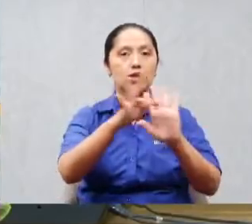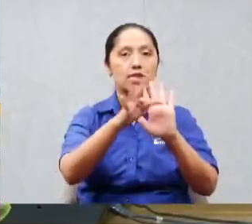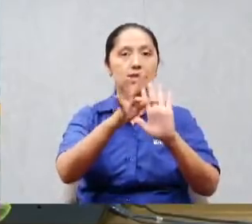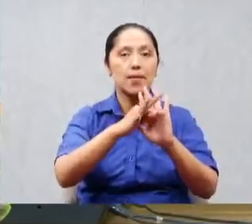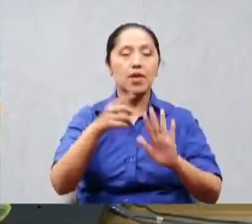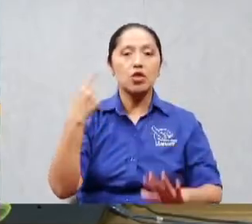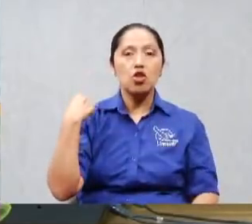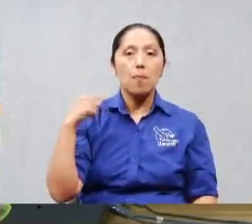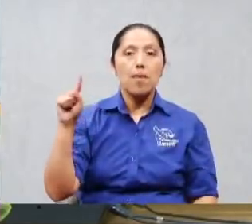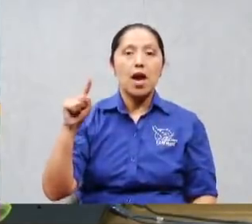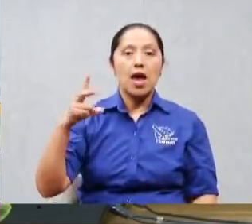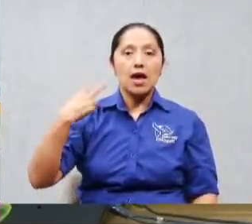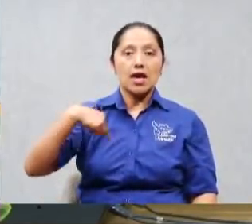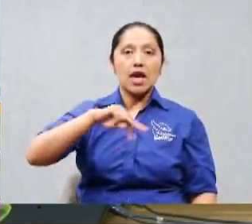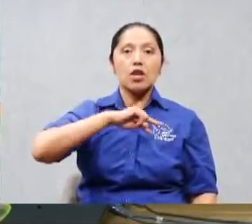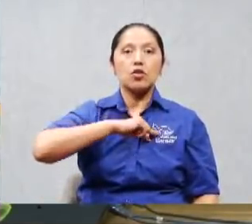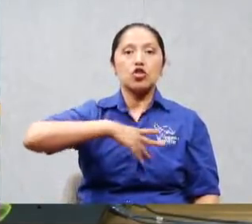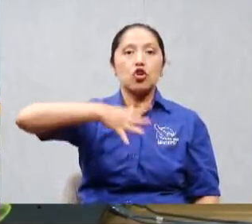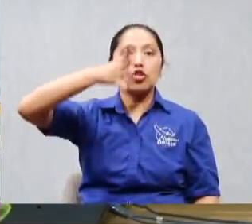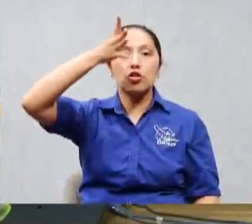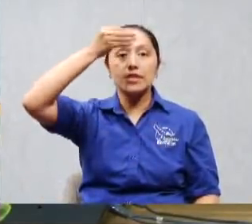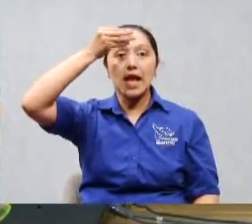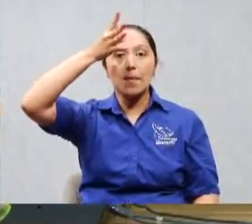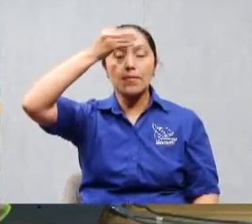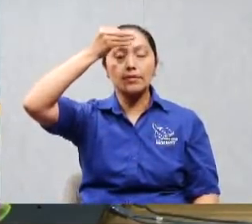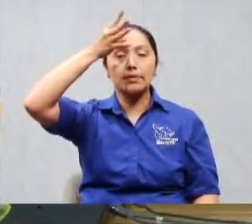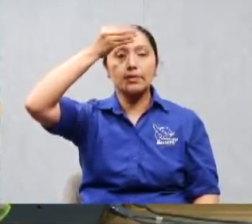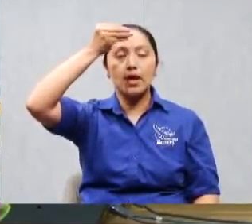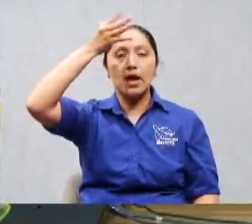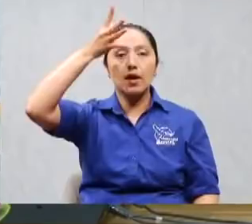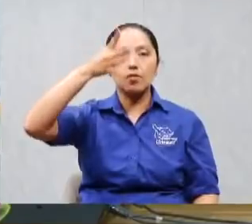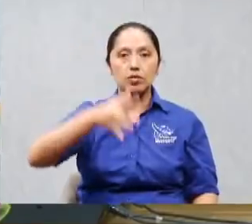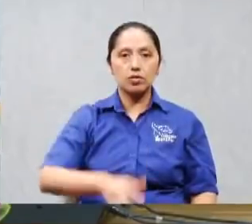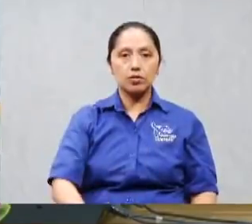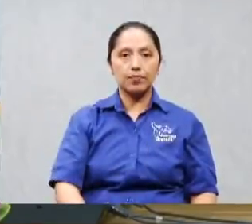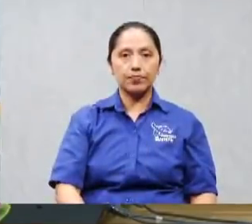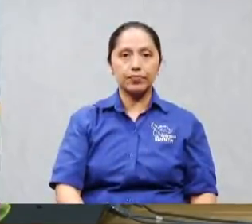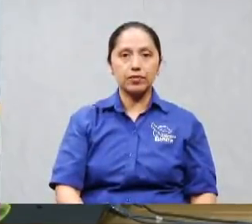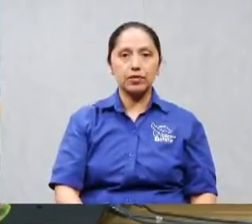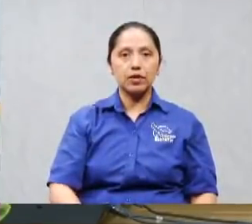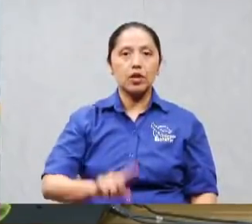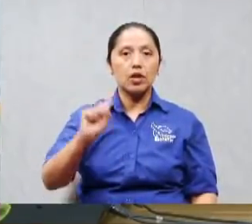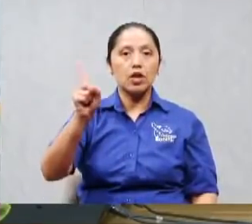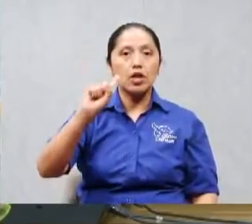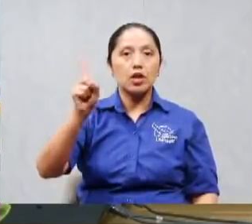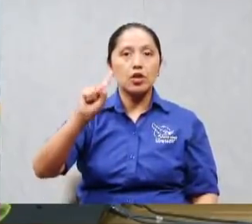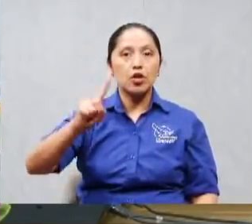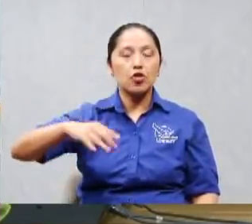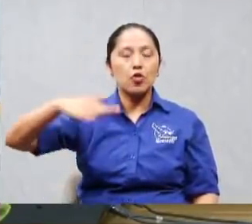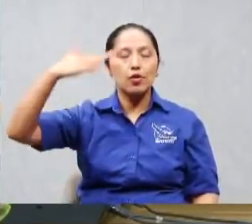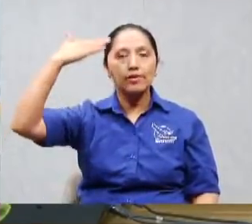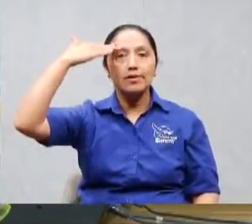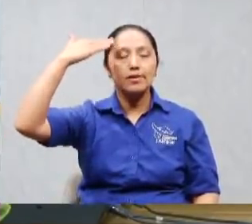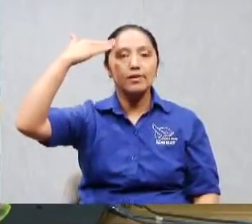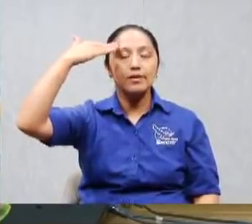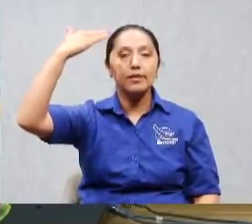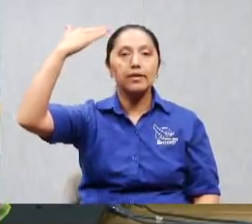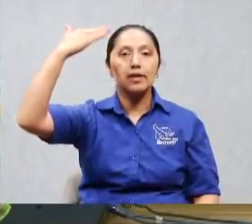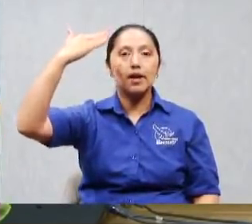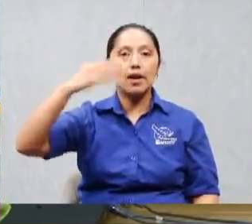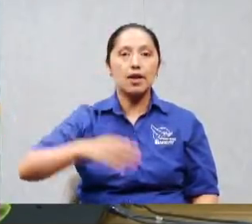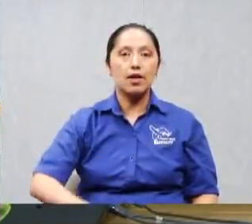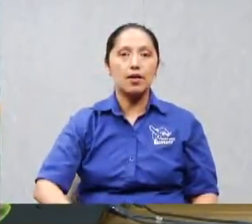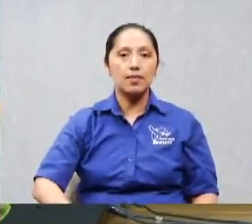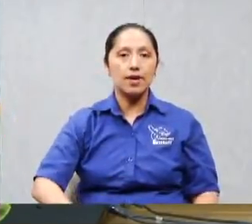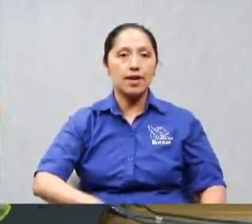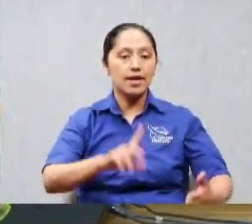alcanzado los finales de los siglos y no solo eso no se dan cuenta que la palabra del nuevo